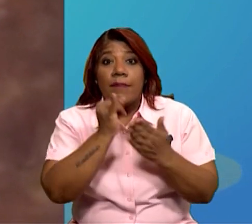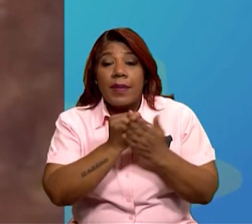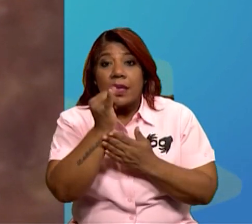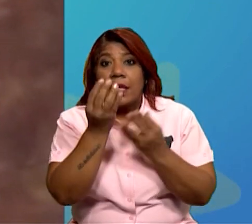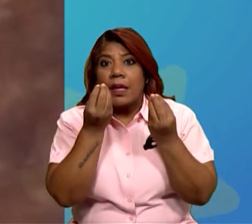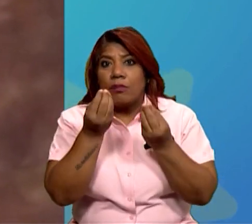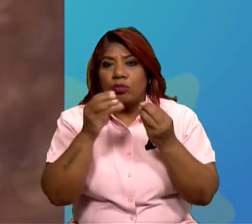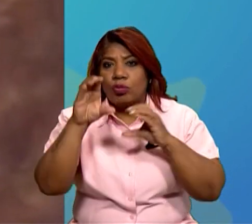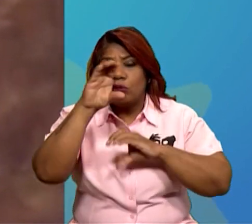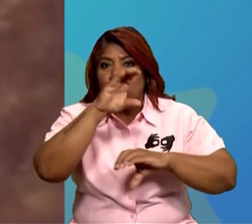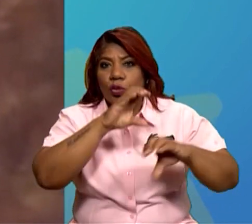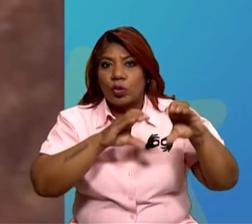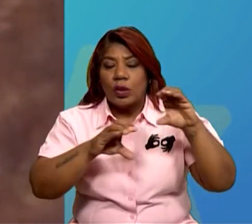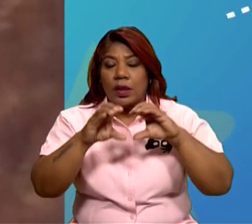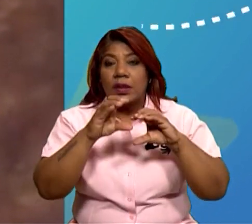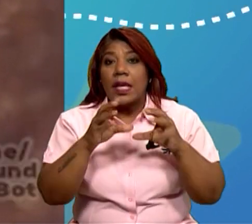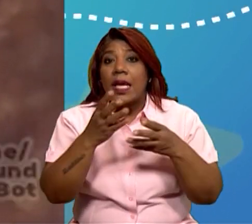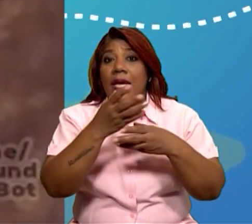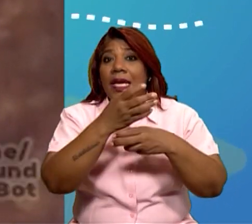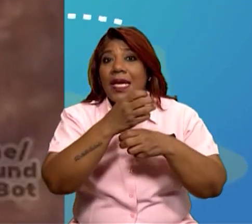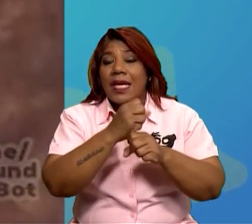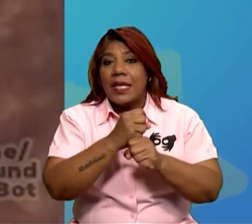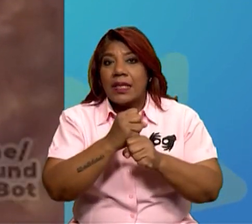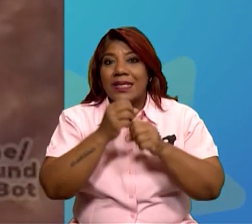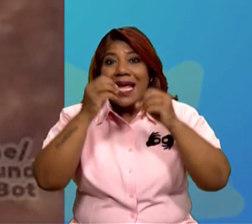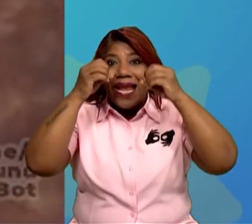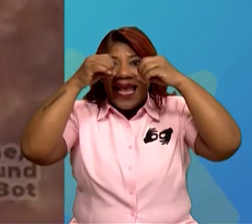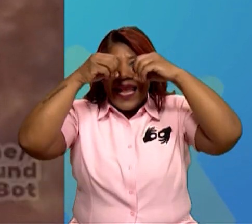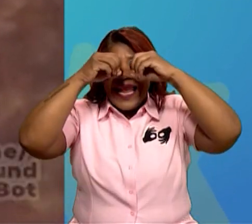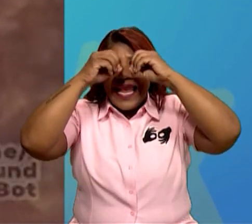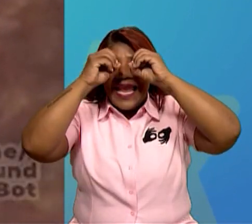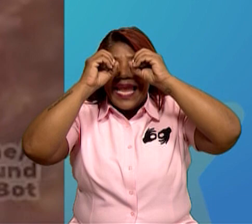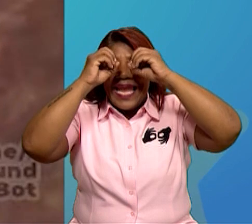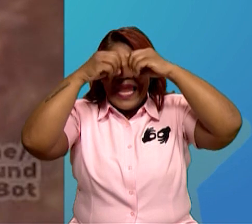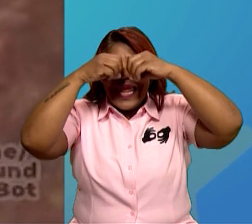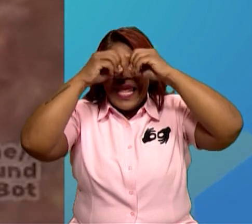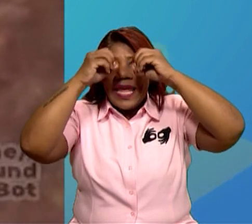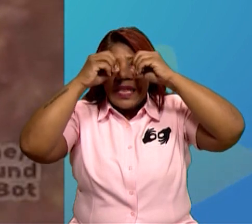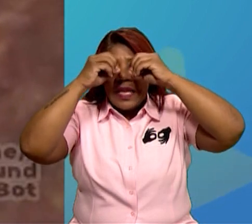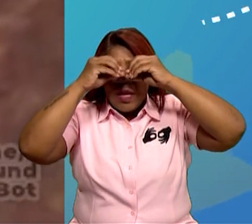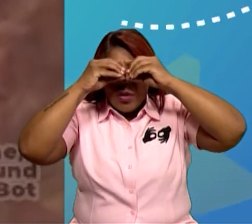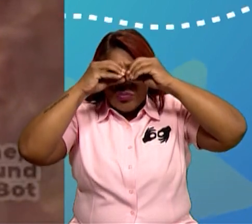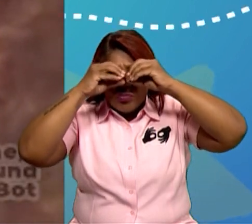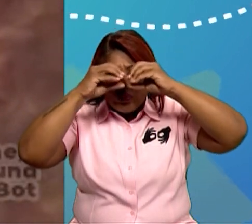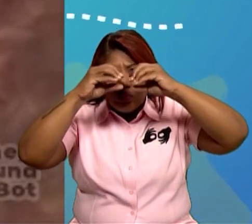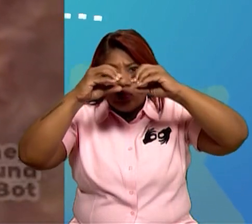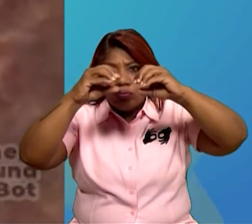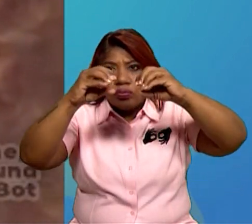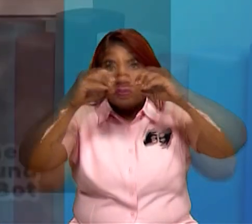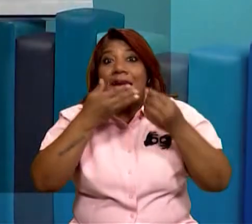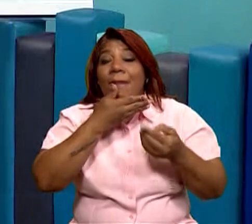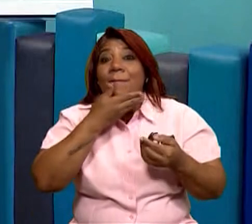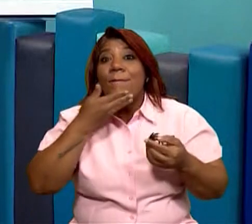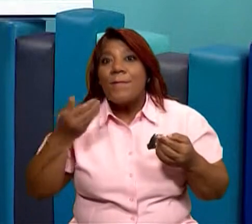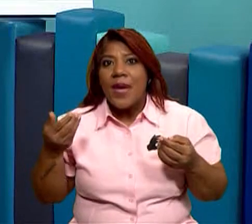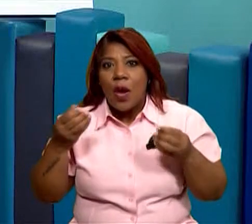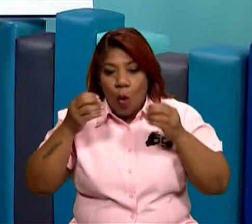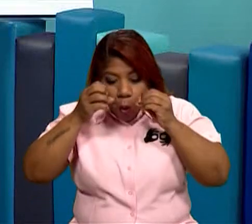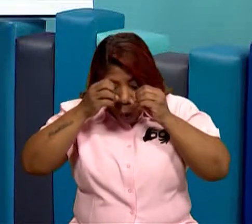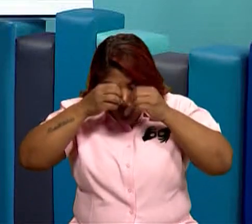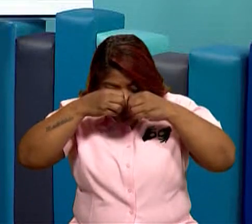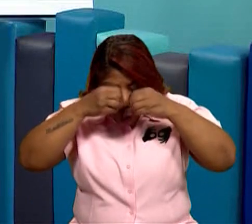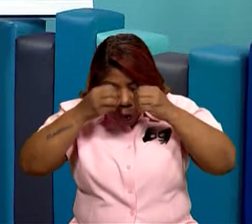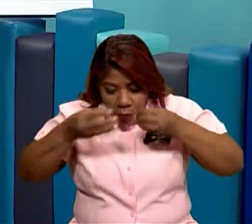fueron la creación de diferentes tipos de lentes que alcanzaban mayor definición en los microscopios. Ah,